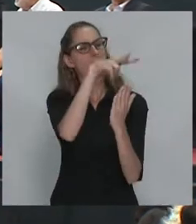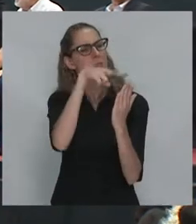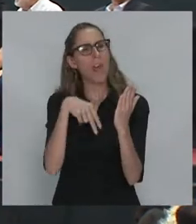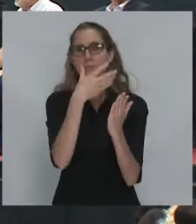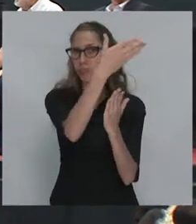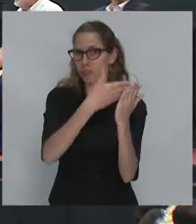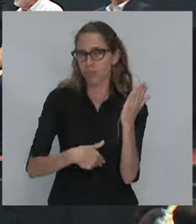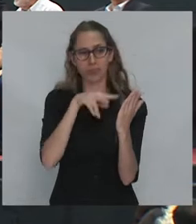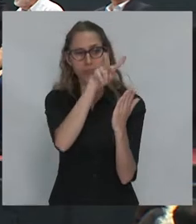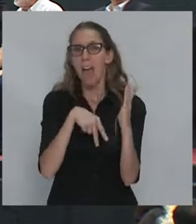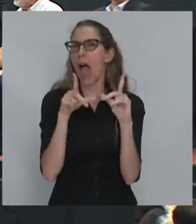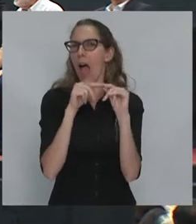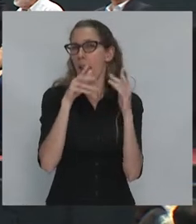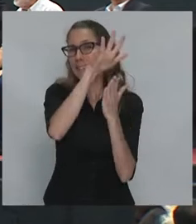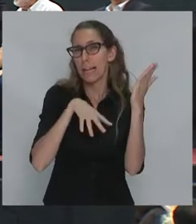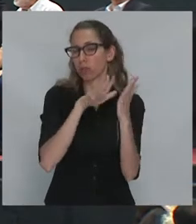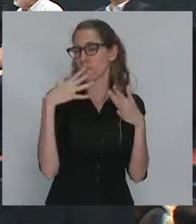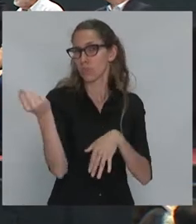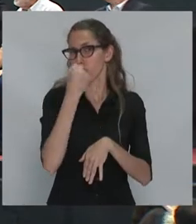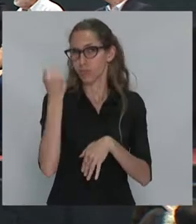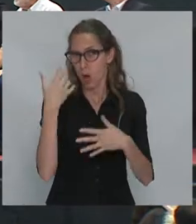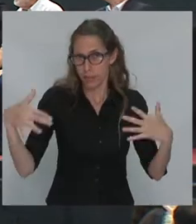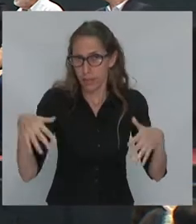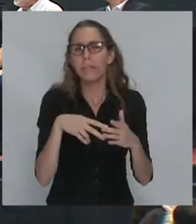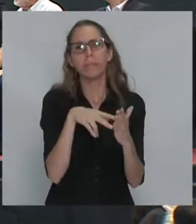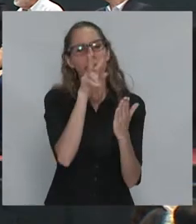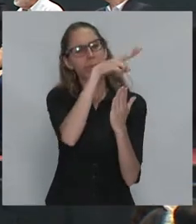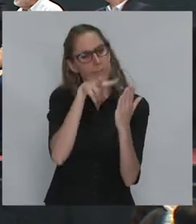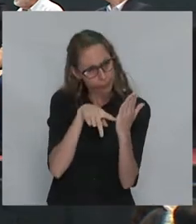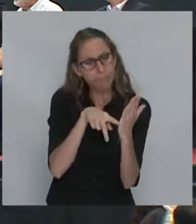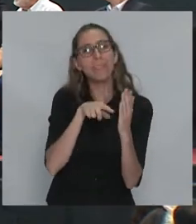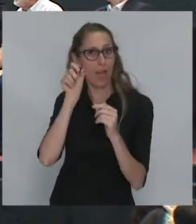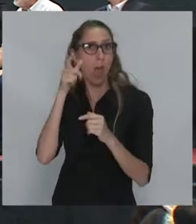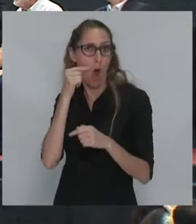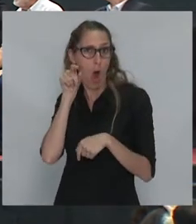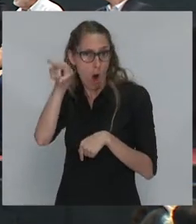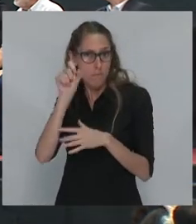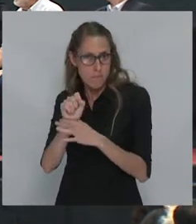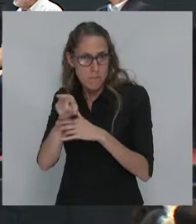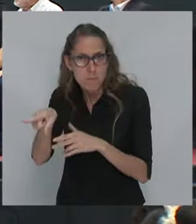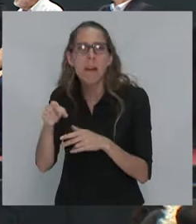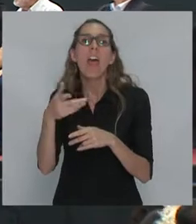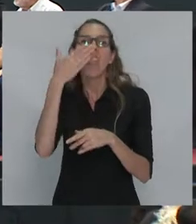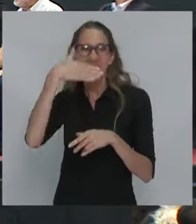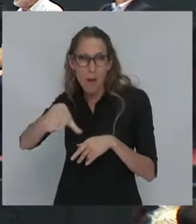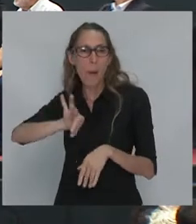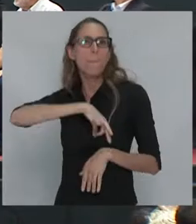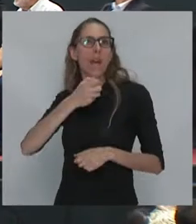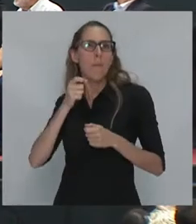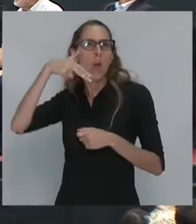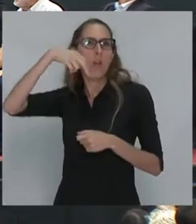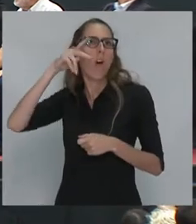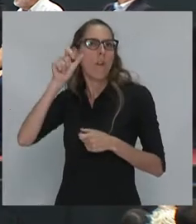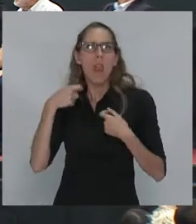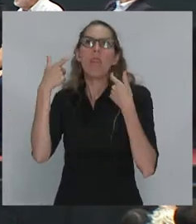de los artículos más importantes, por lo cual junto a ese y a otros de Milton Friedman le dan el premio Nobel, ¿qué